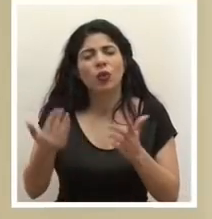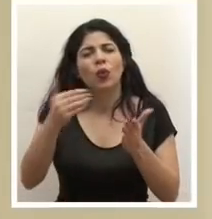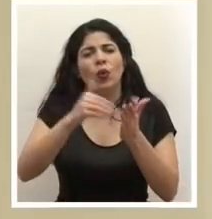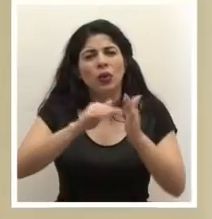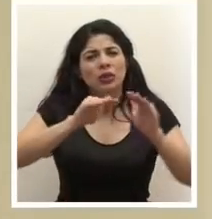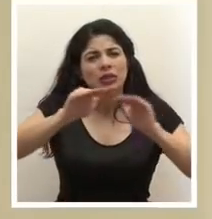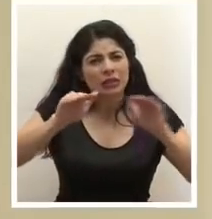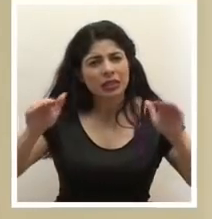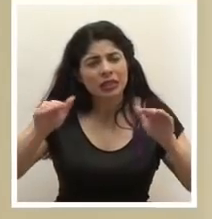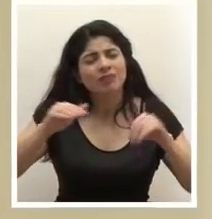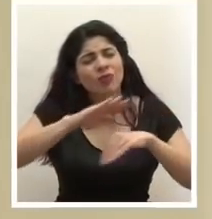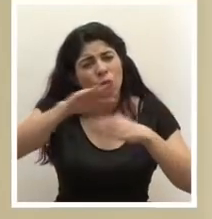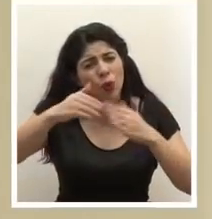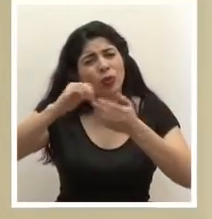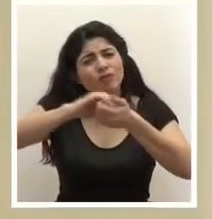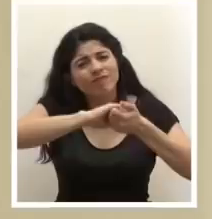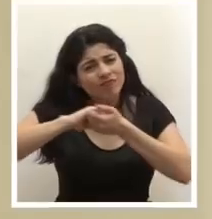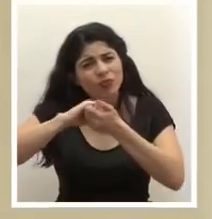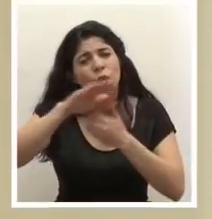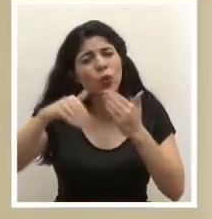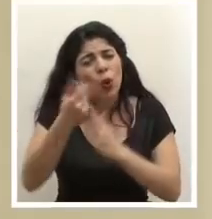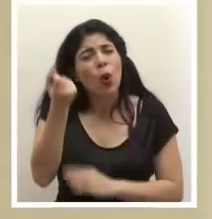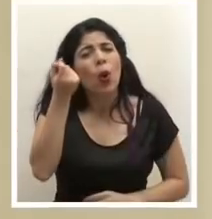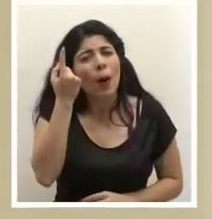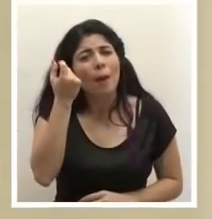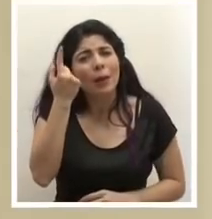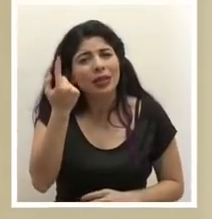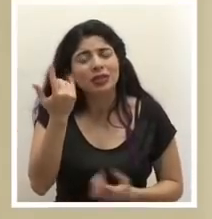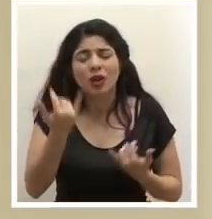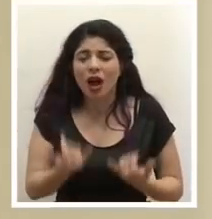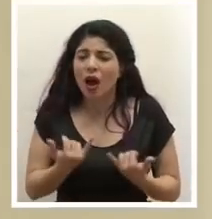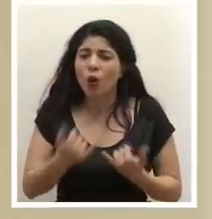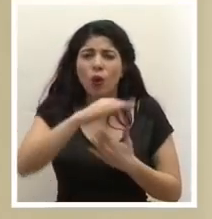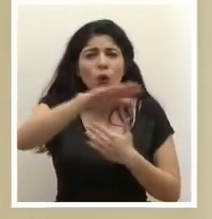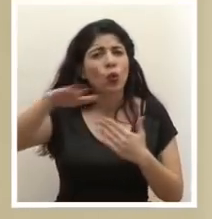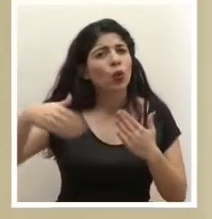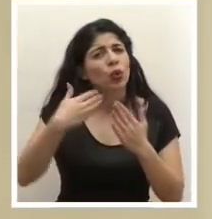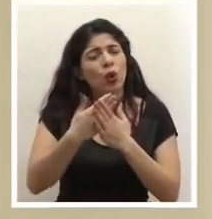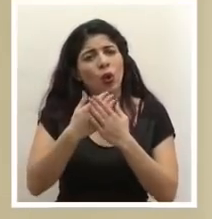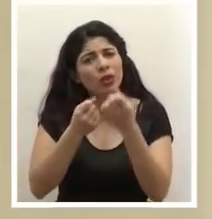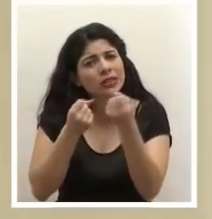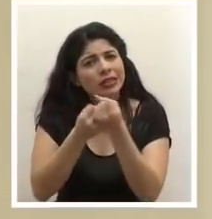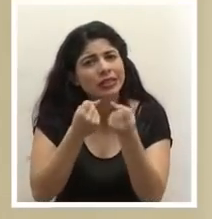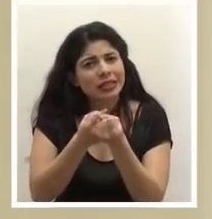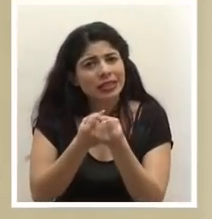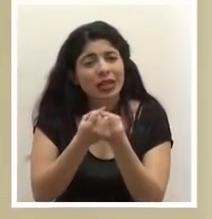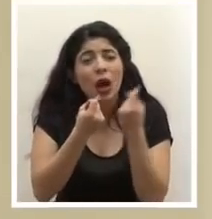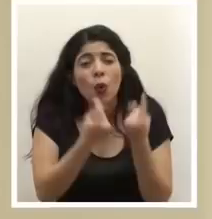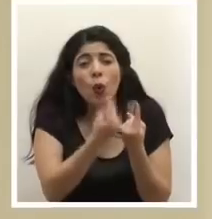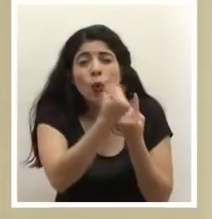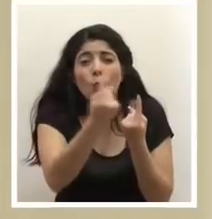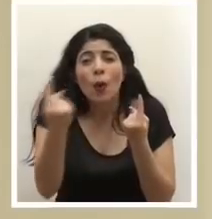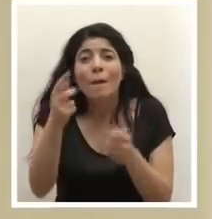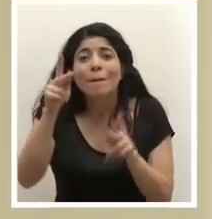llamado a la solidaridad, a la comprensión, aquí estamos todos y todas sumando, cada persona